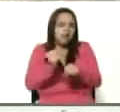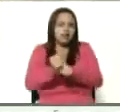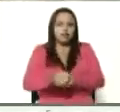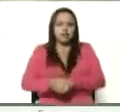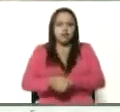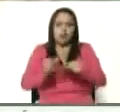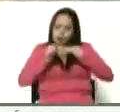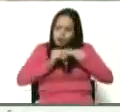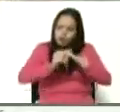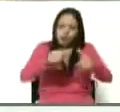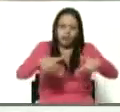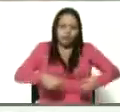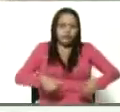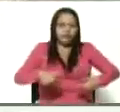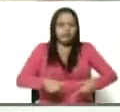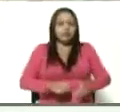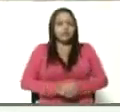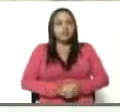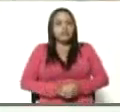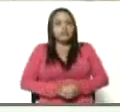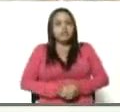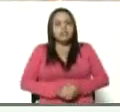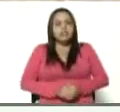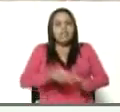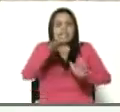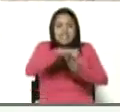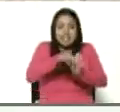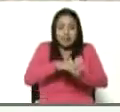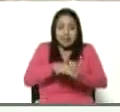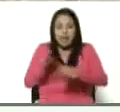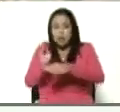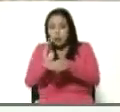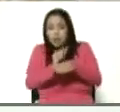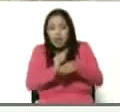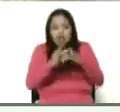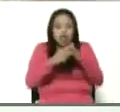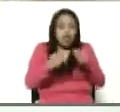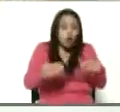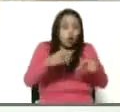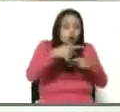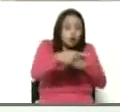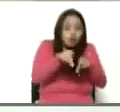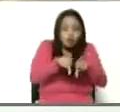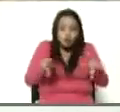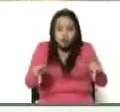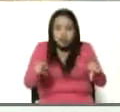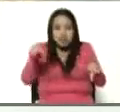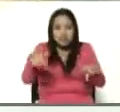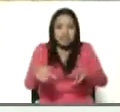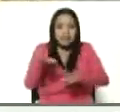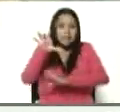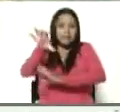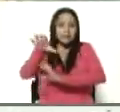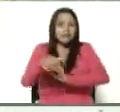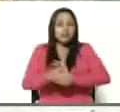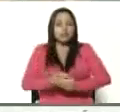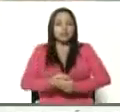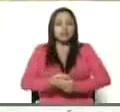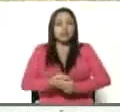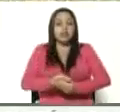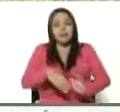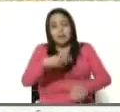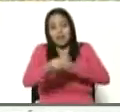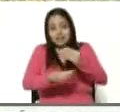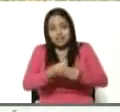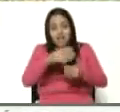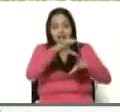dedicación. Siembran y cuidan cada centímetro cuadrado de esta patria, no solamente para producir